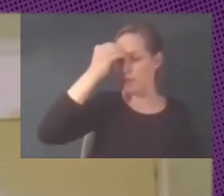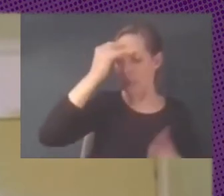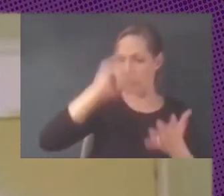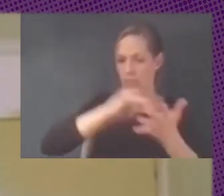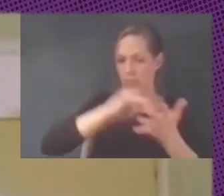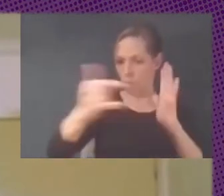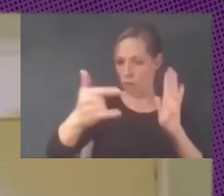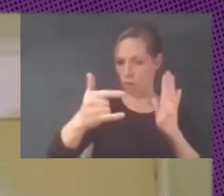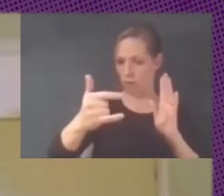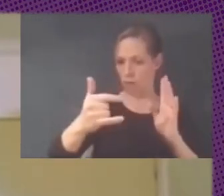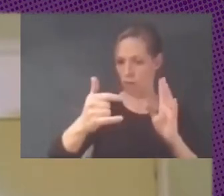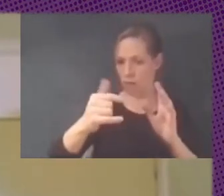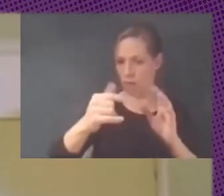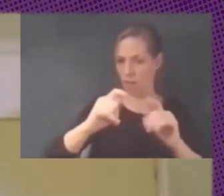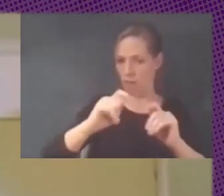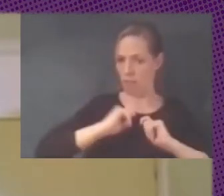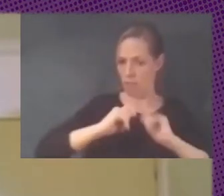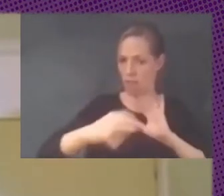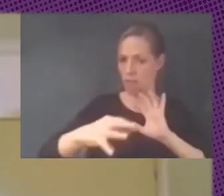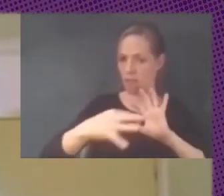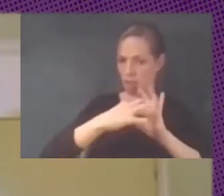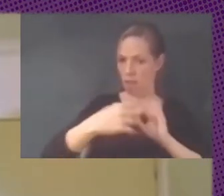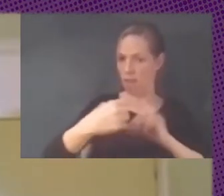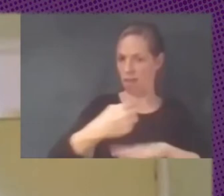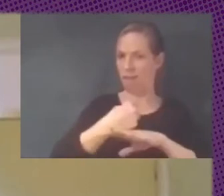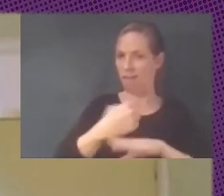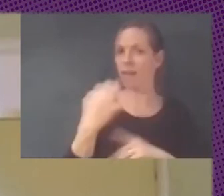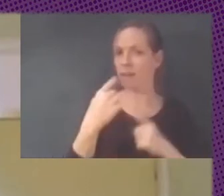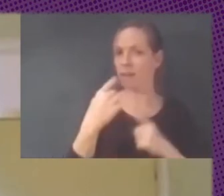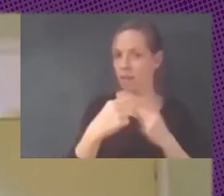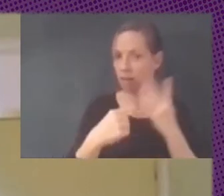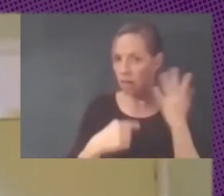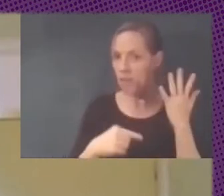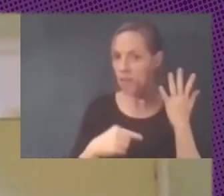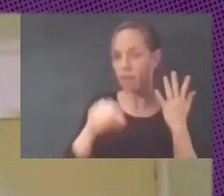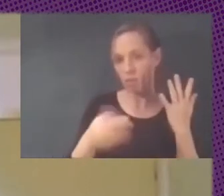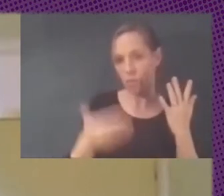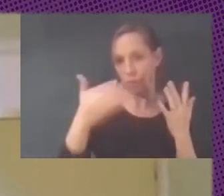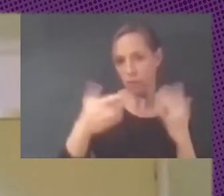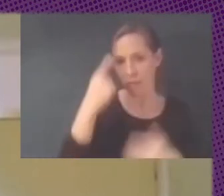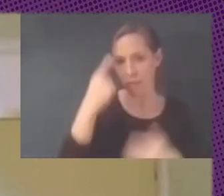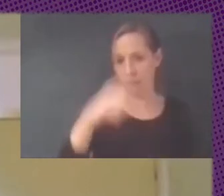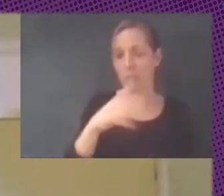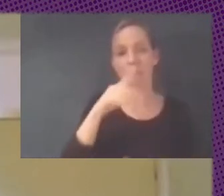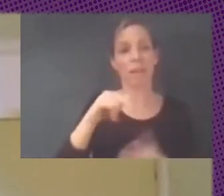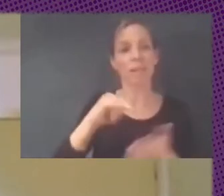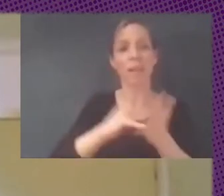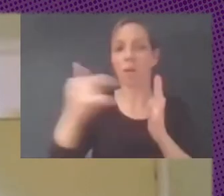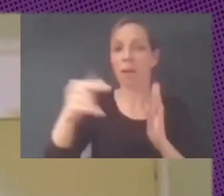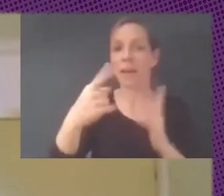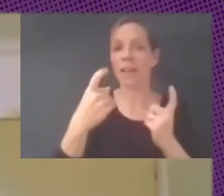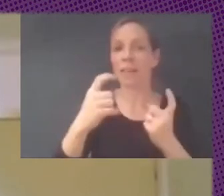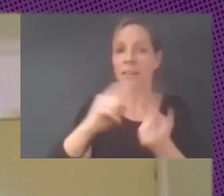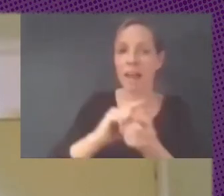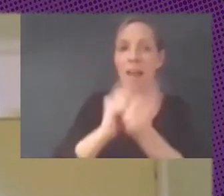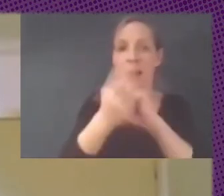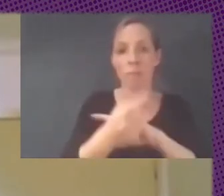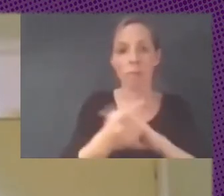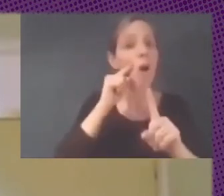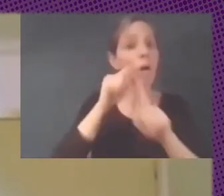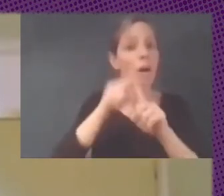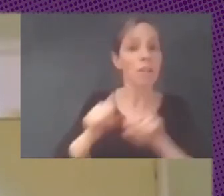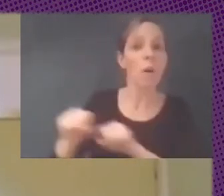tecnología la tecnología necesita cambiar para nos proteger